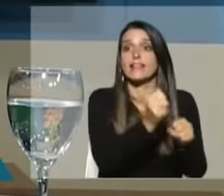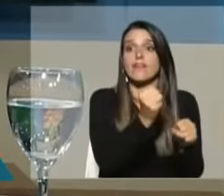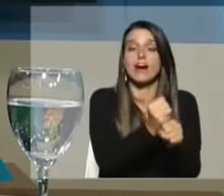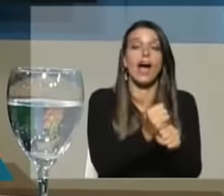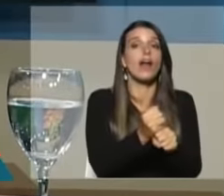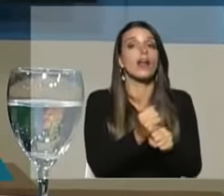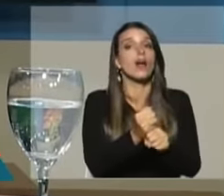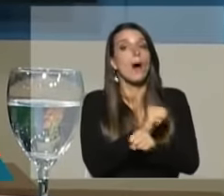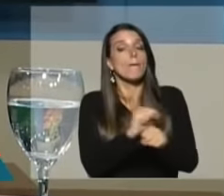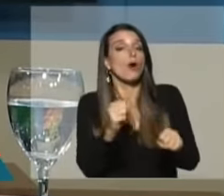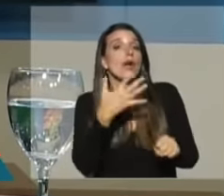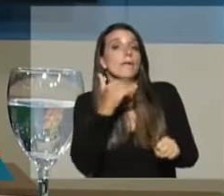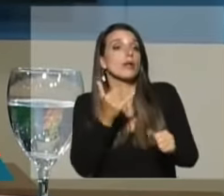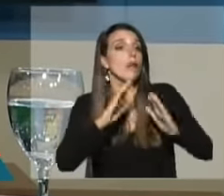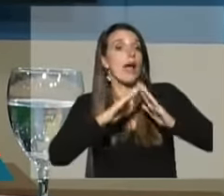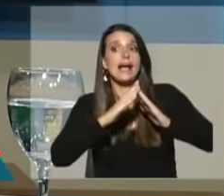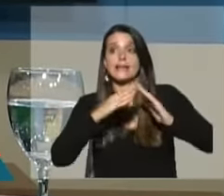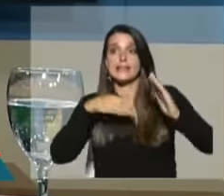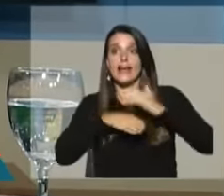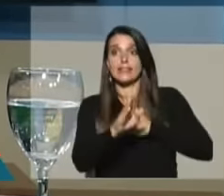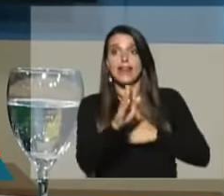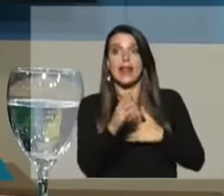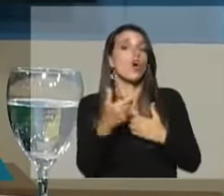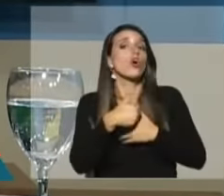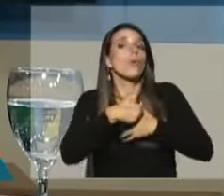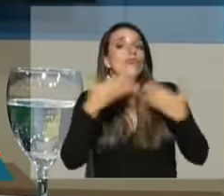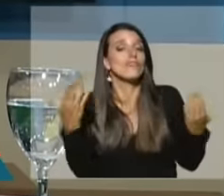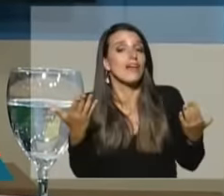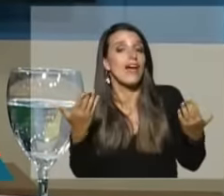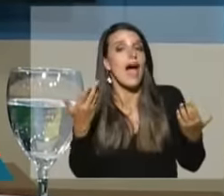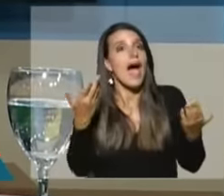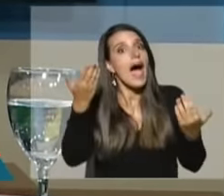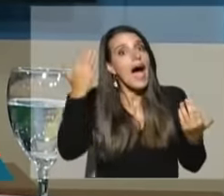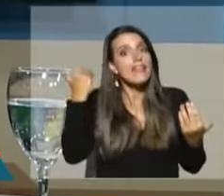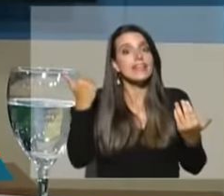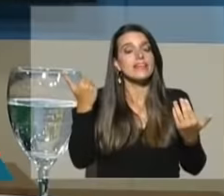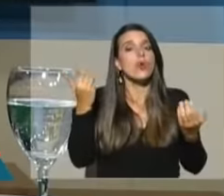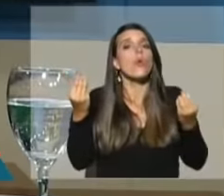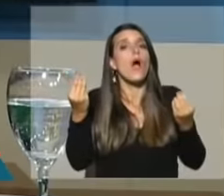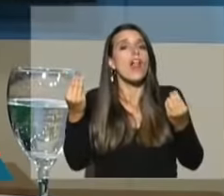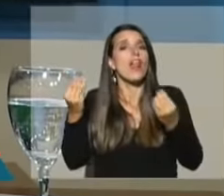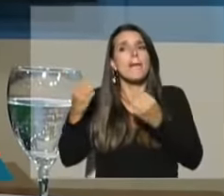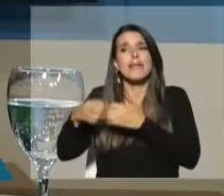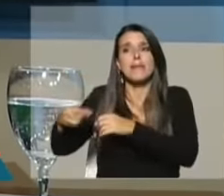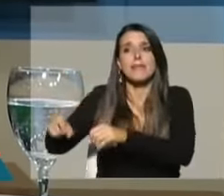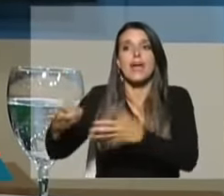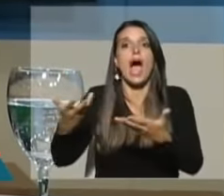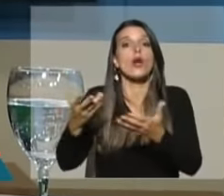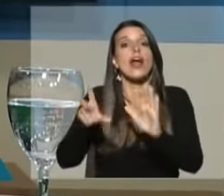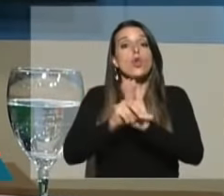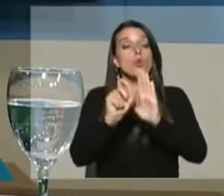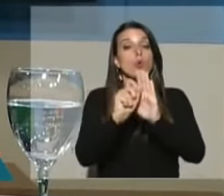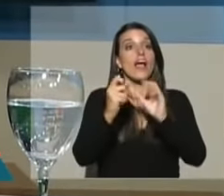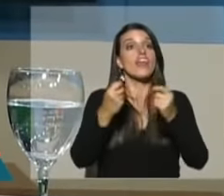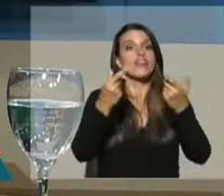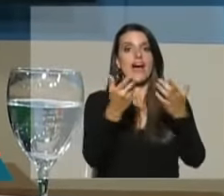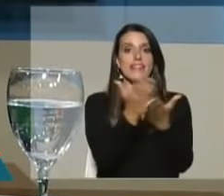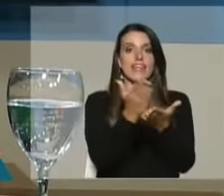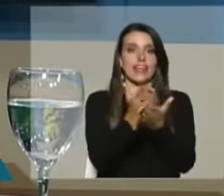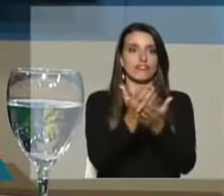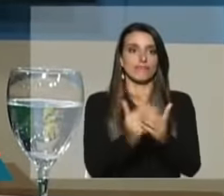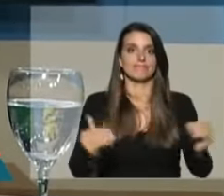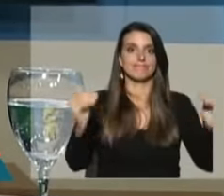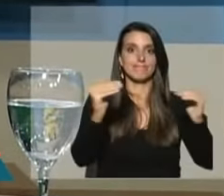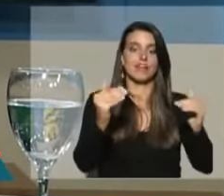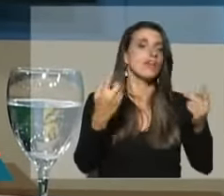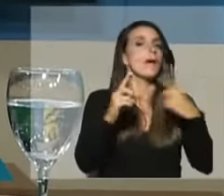poder ingresar a su propiedad. Lo que se había desbalanceado en algún momento, la LUC ha logrado equilibrarlo. Ahora, no se puede